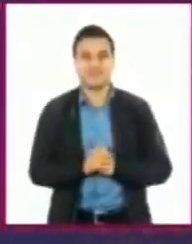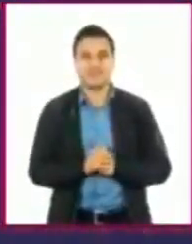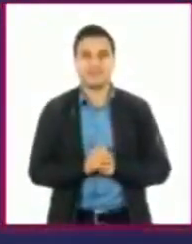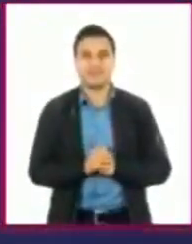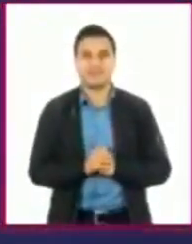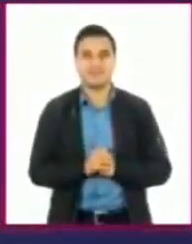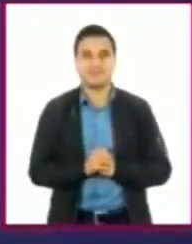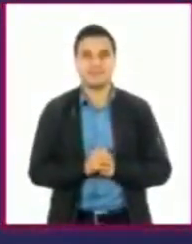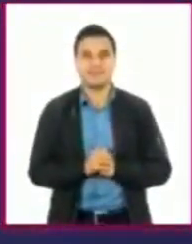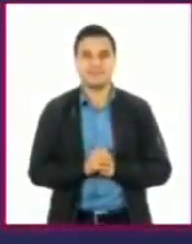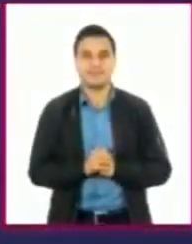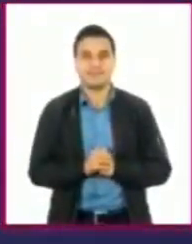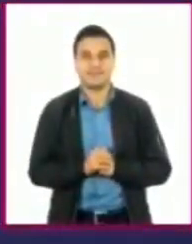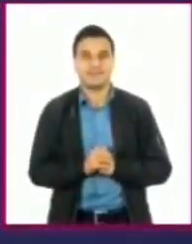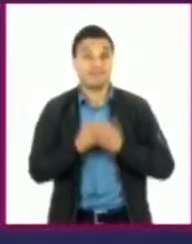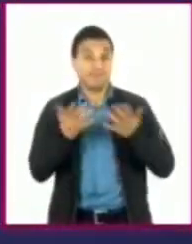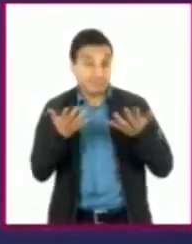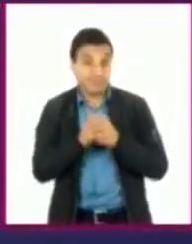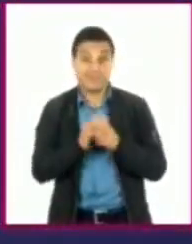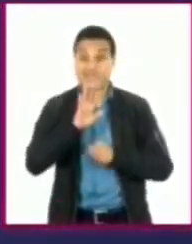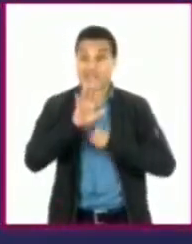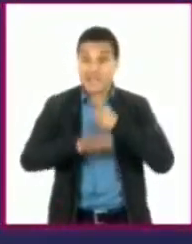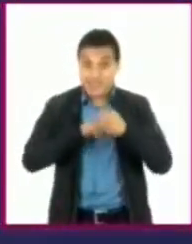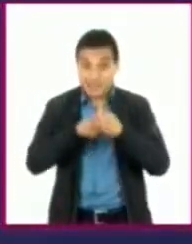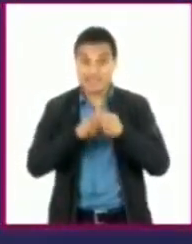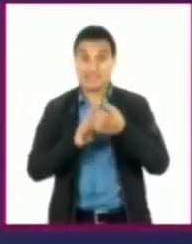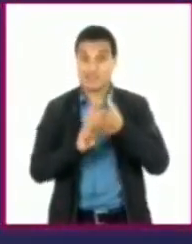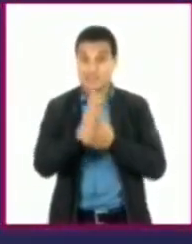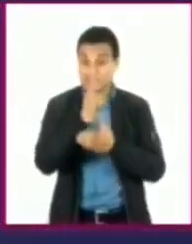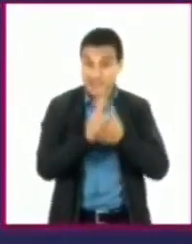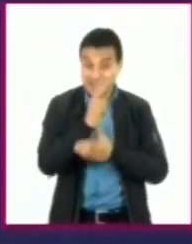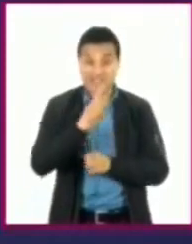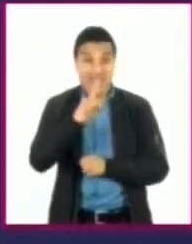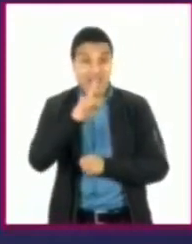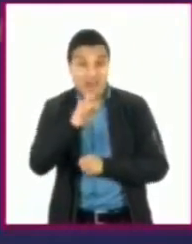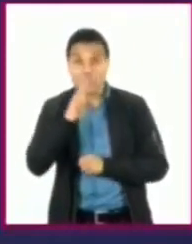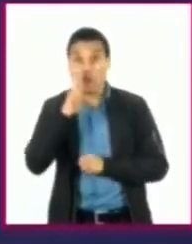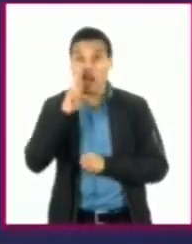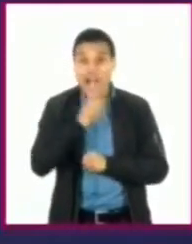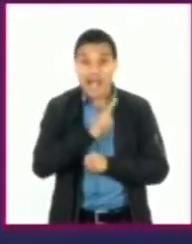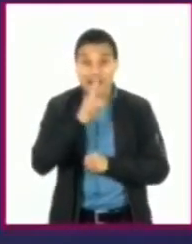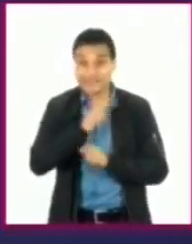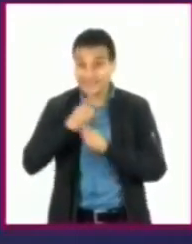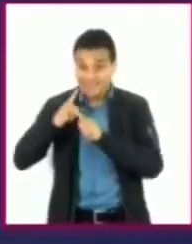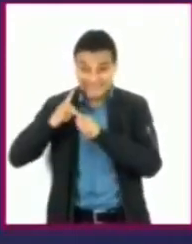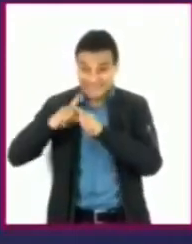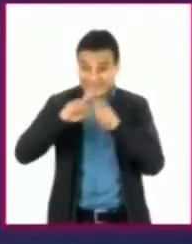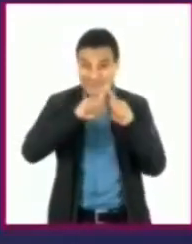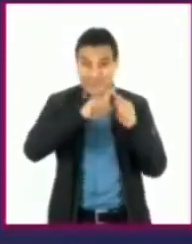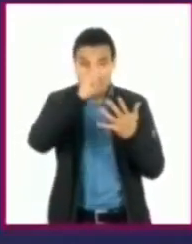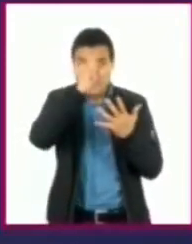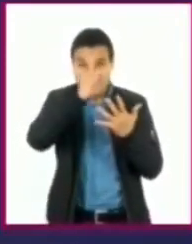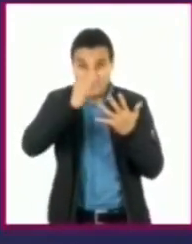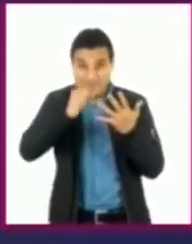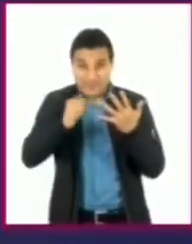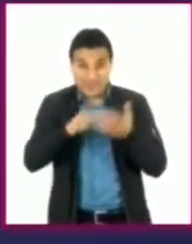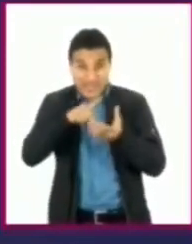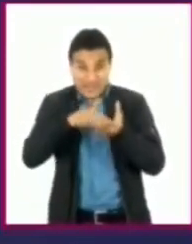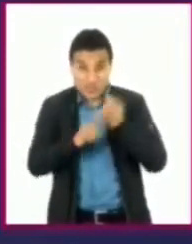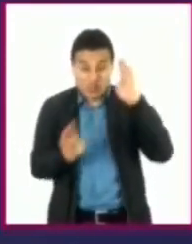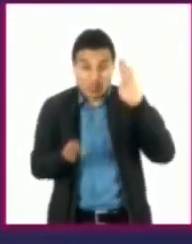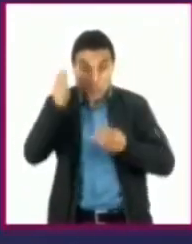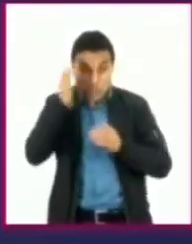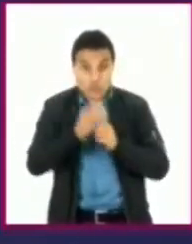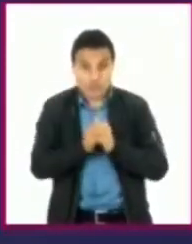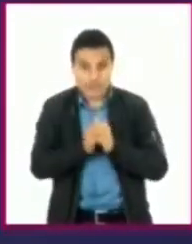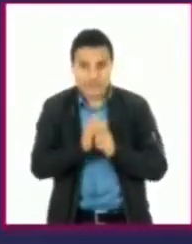De esa manera, junto con los animales, las plantas, el agua, el aire y todos los elementos que conforman nuestro planeta, se forma